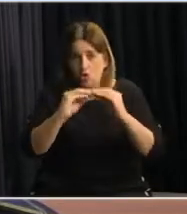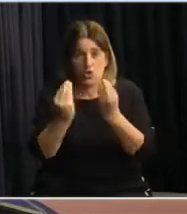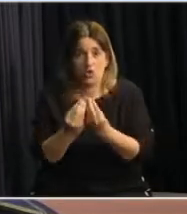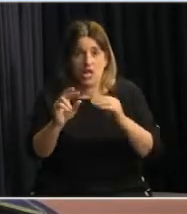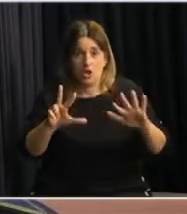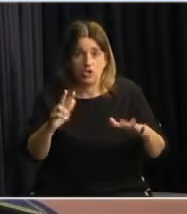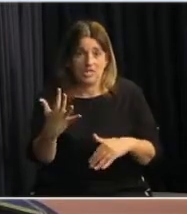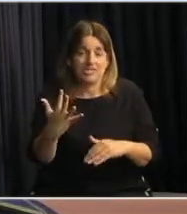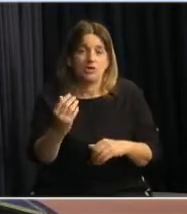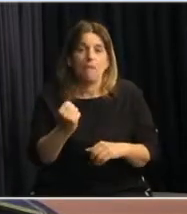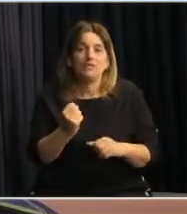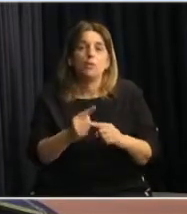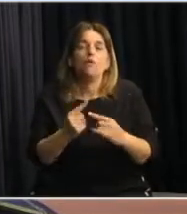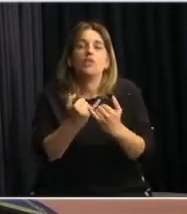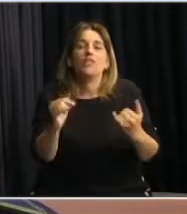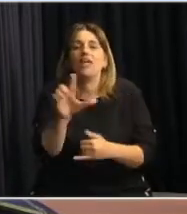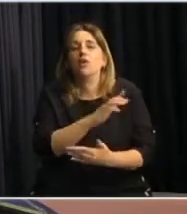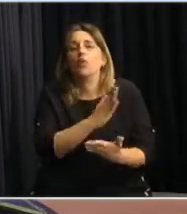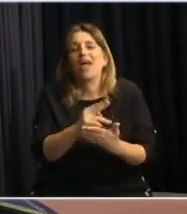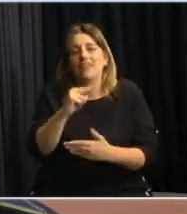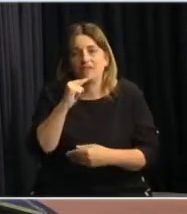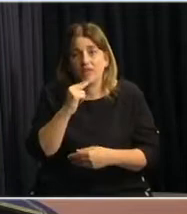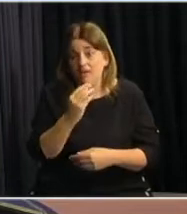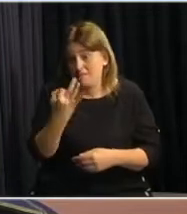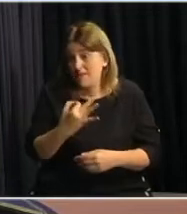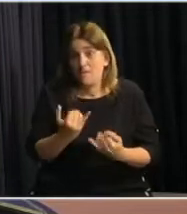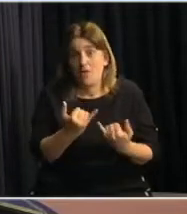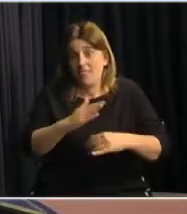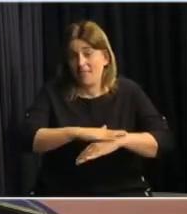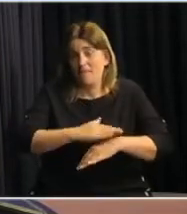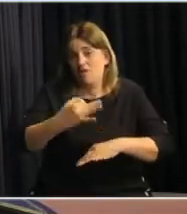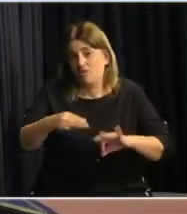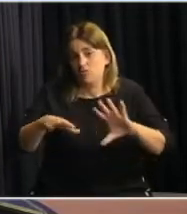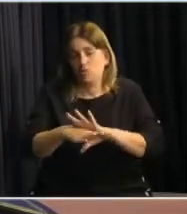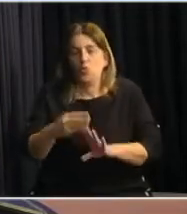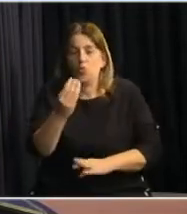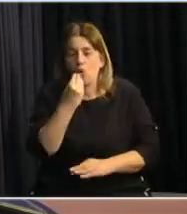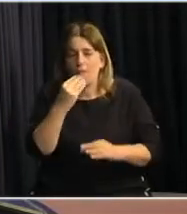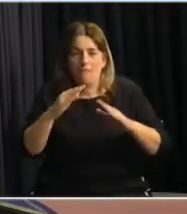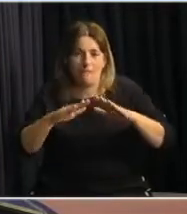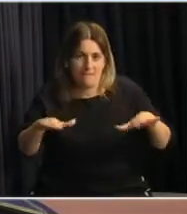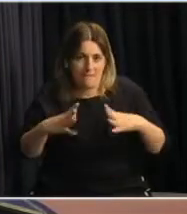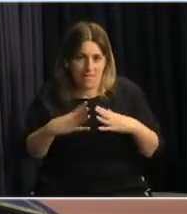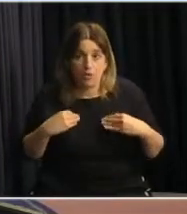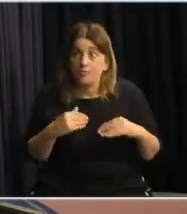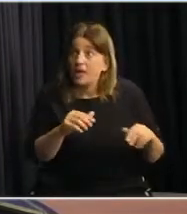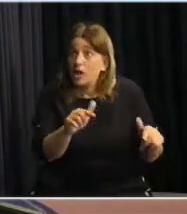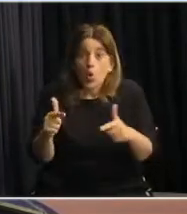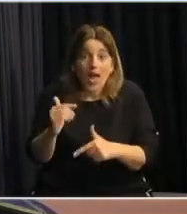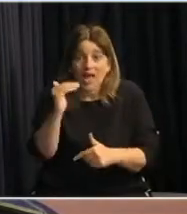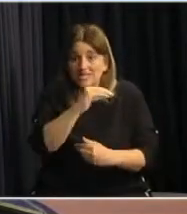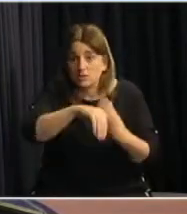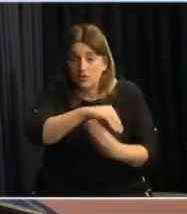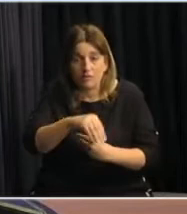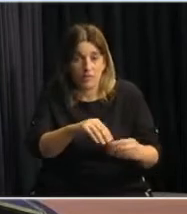pesos por día de lunes a viernes, que es cuando funcionan los comedores escolares. Y para el caso de los que no tienen asignaciones